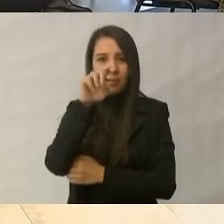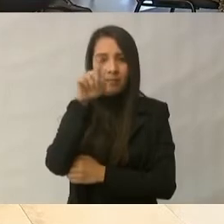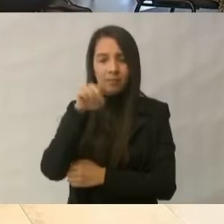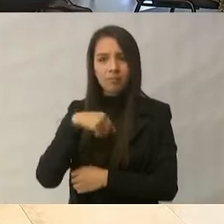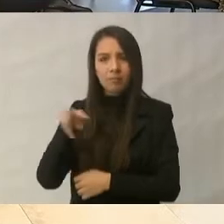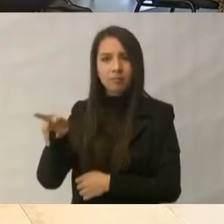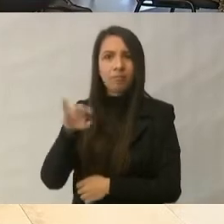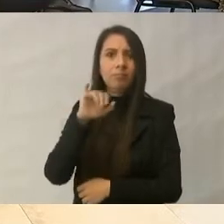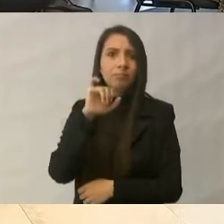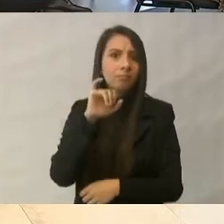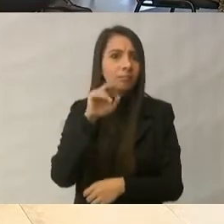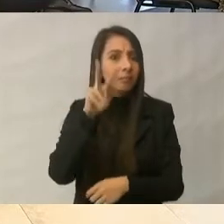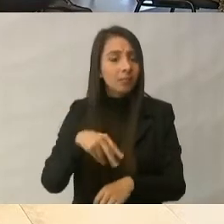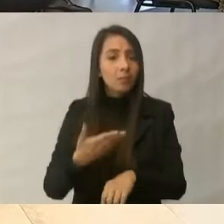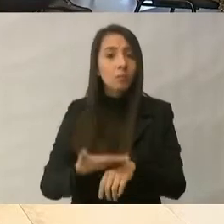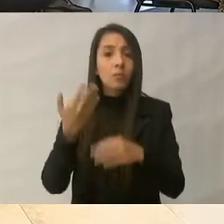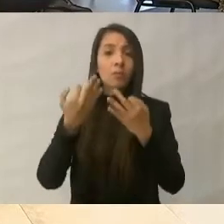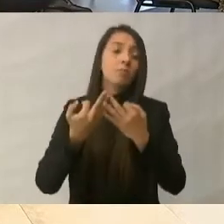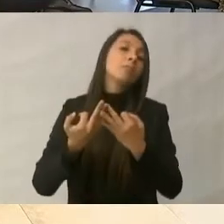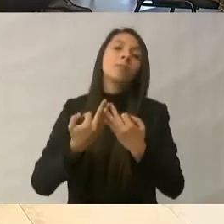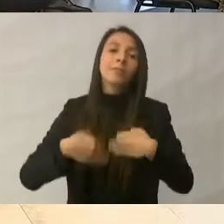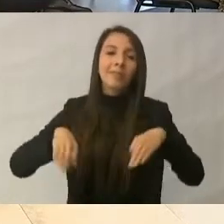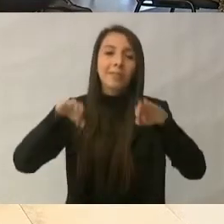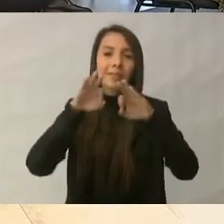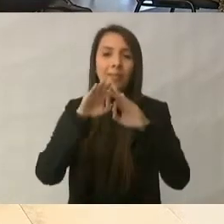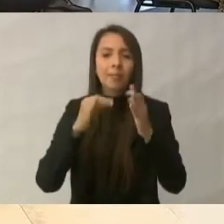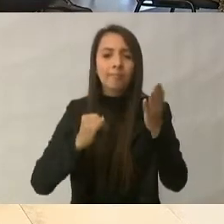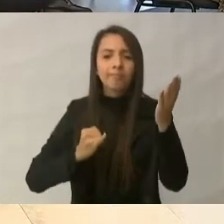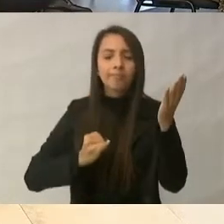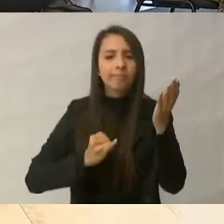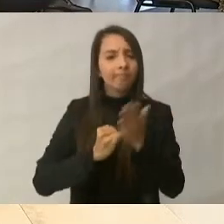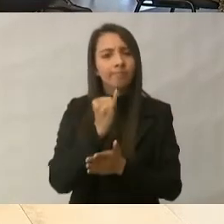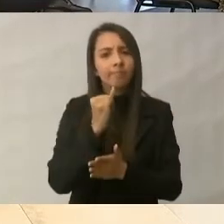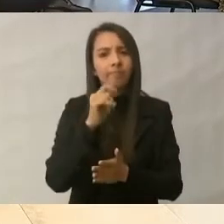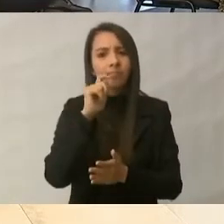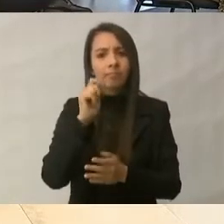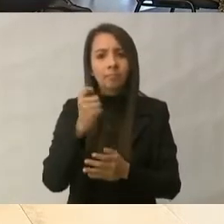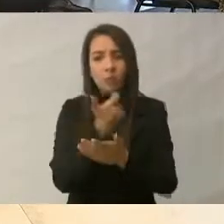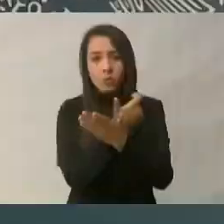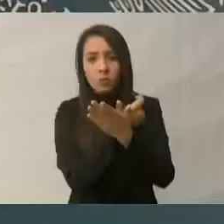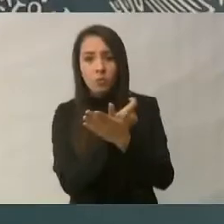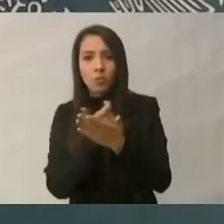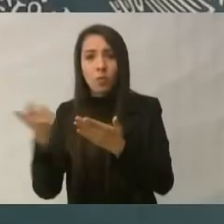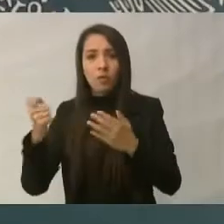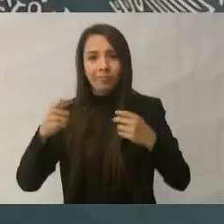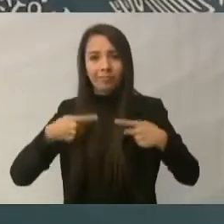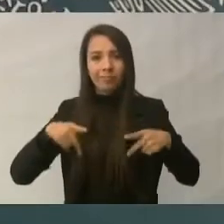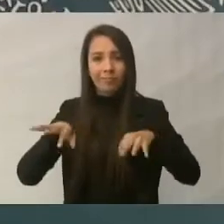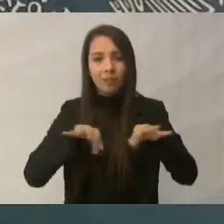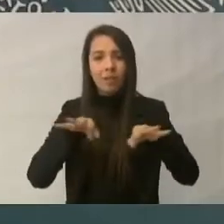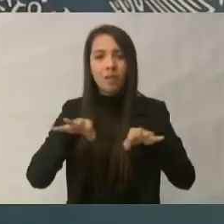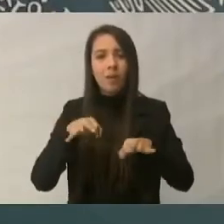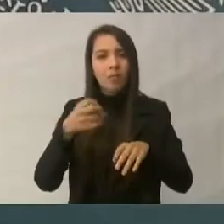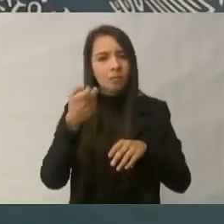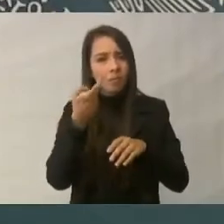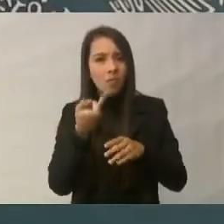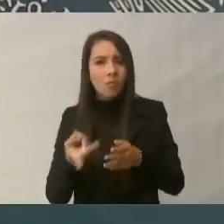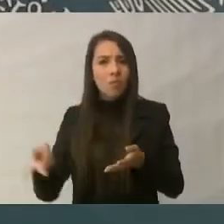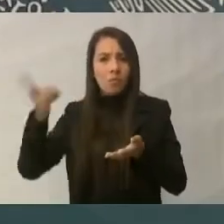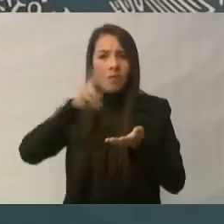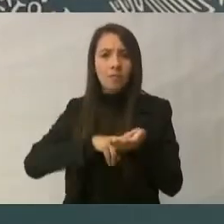el que se tomó la decisión al mismo tiempo de aumentar al doble el salario mínimo, porque sí